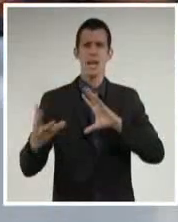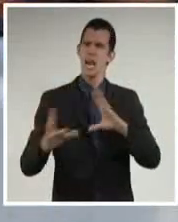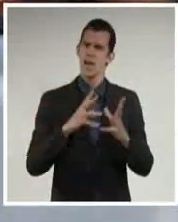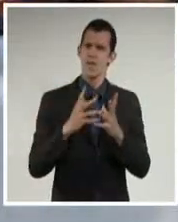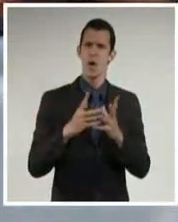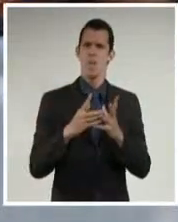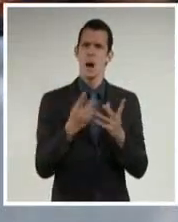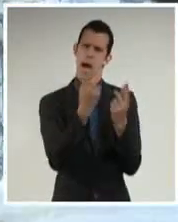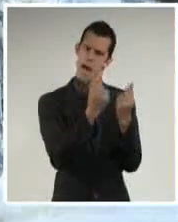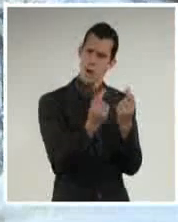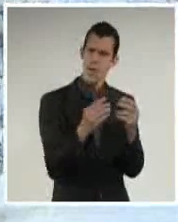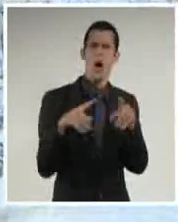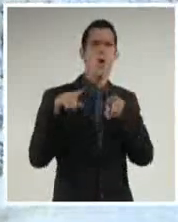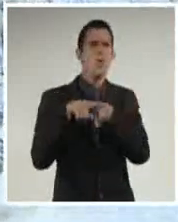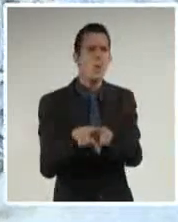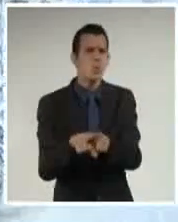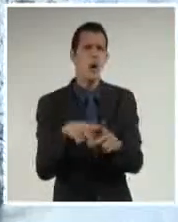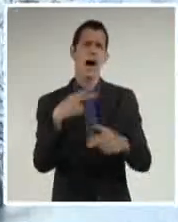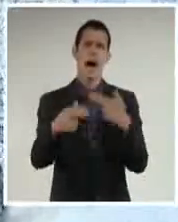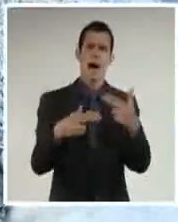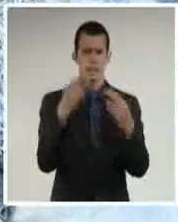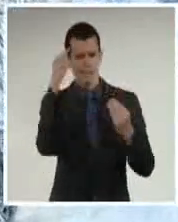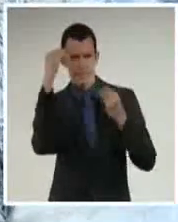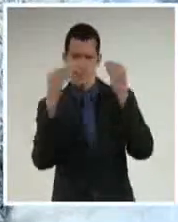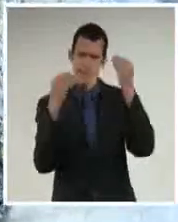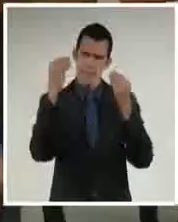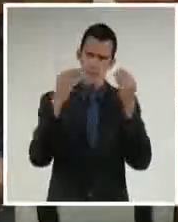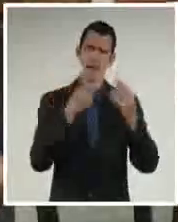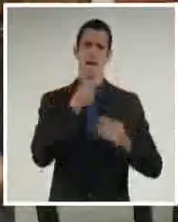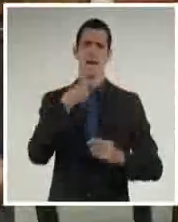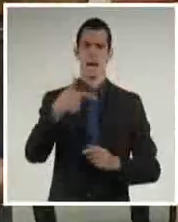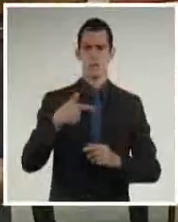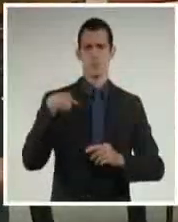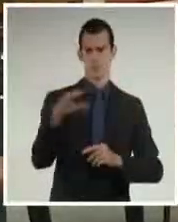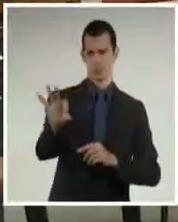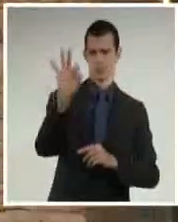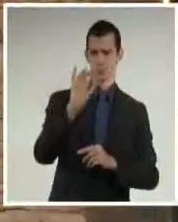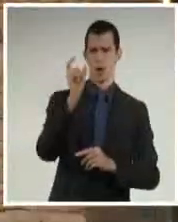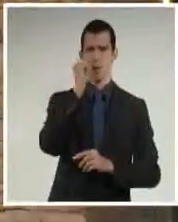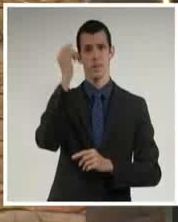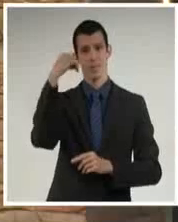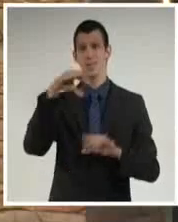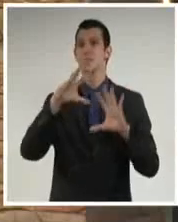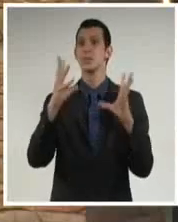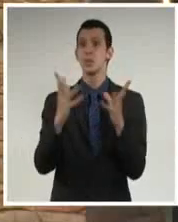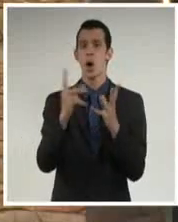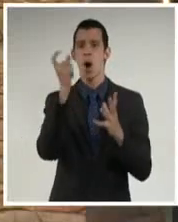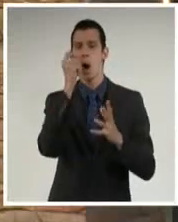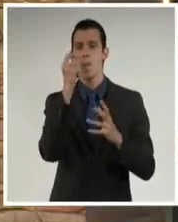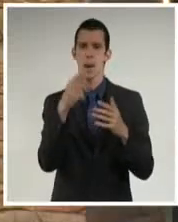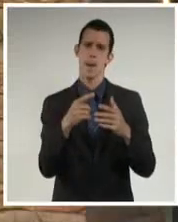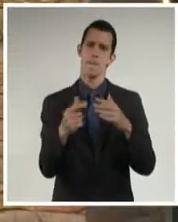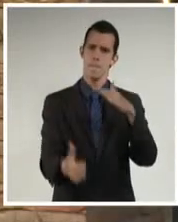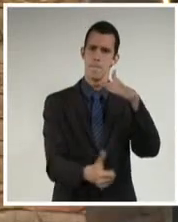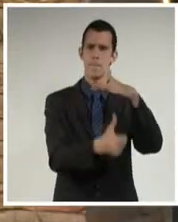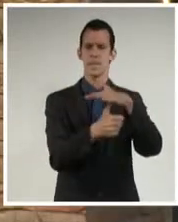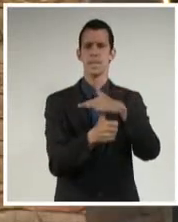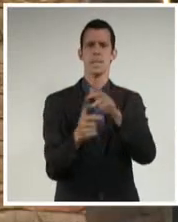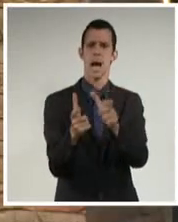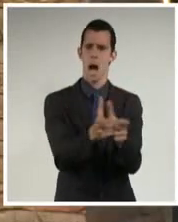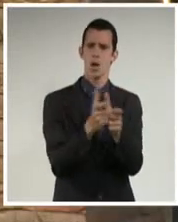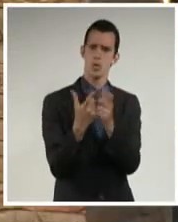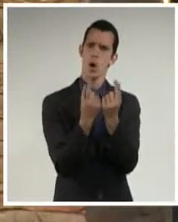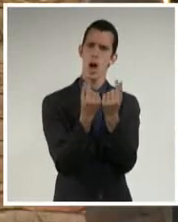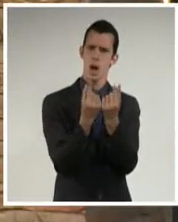crecer en ofertas. En diálogo con este noticiero, el vicepresidente de la Asociación de Economistas y Contadores de Cuba, Juan Carlos Prego,